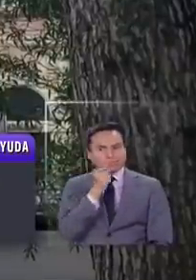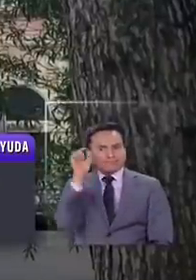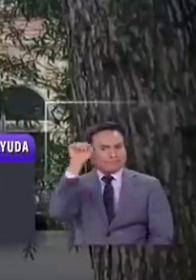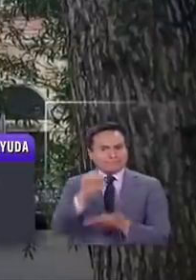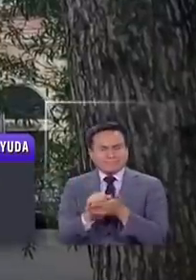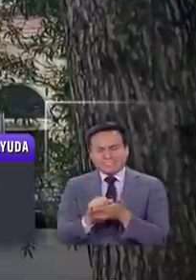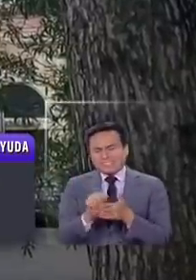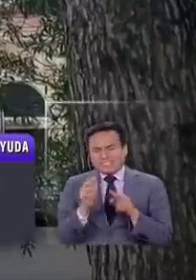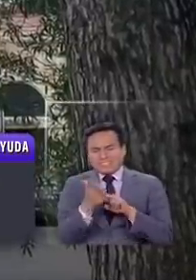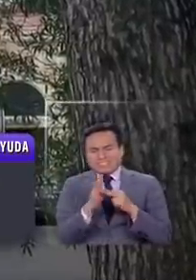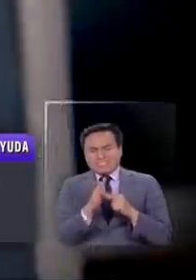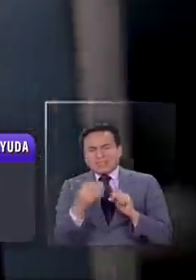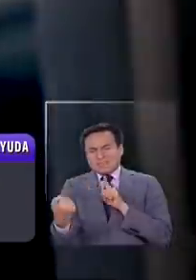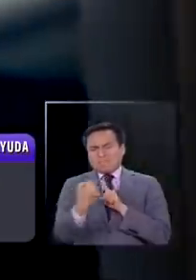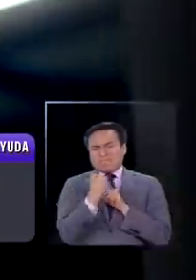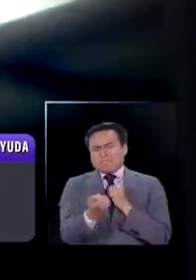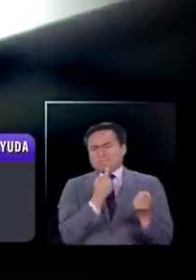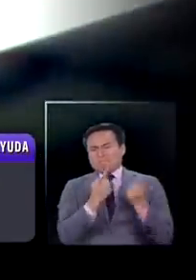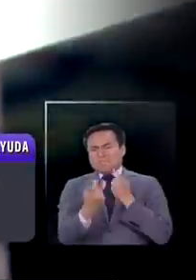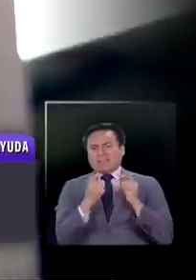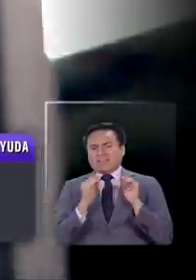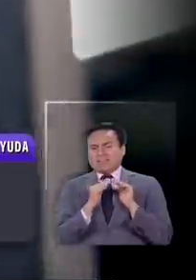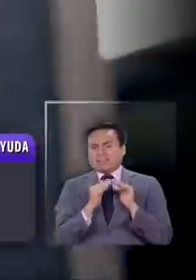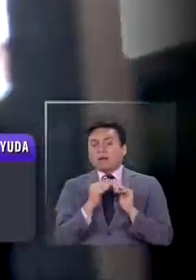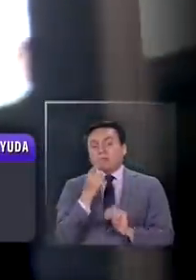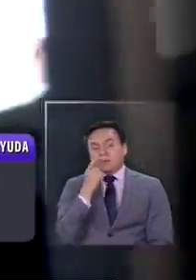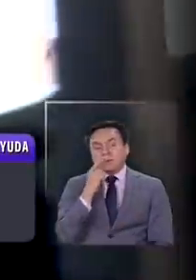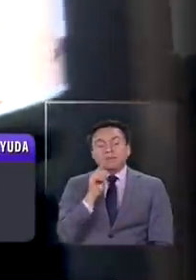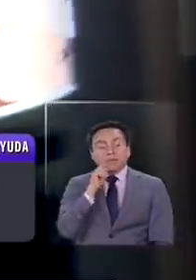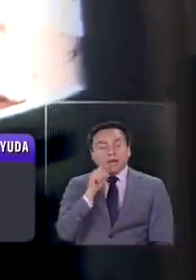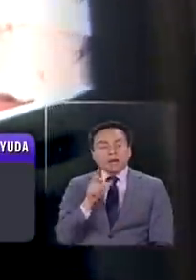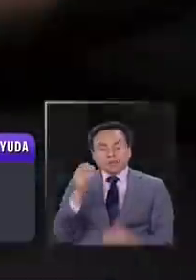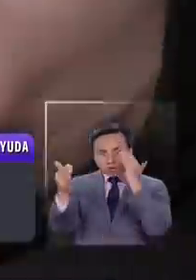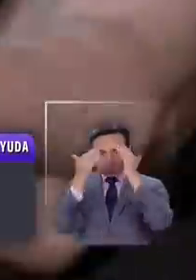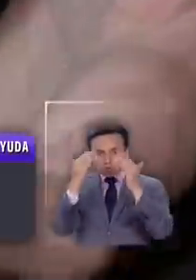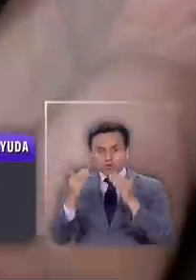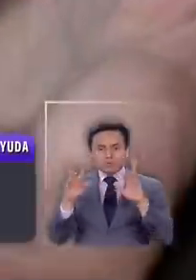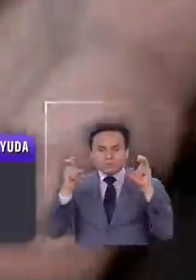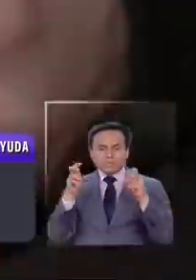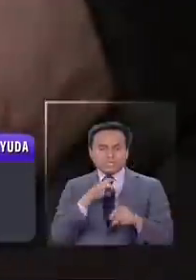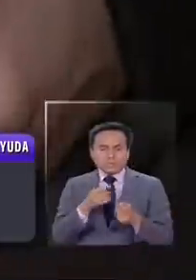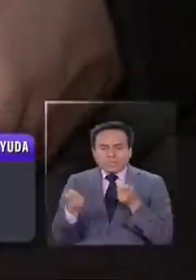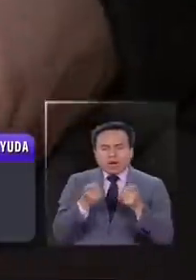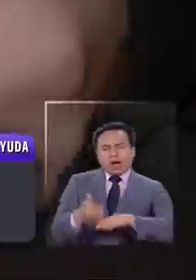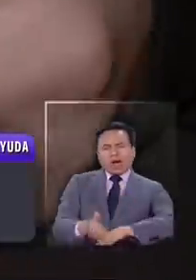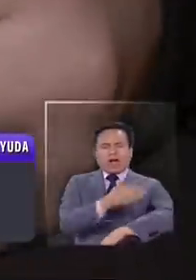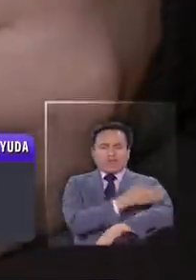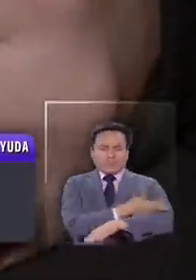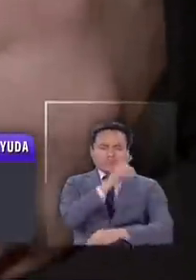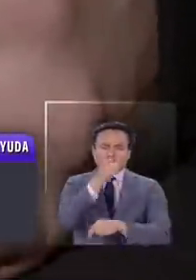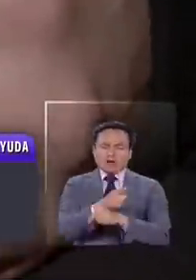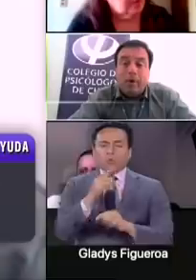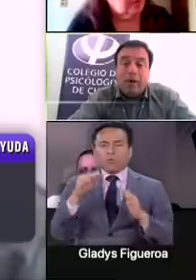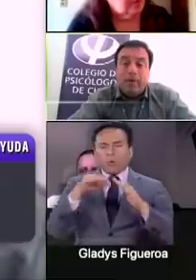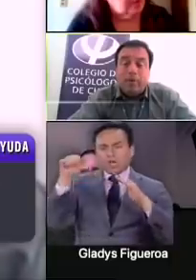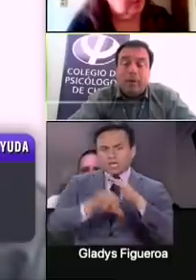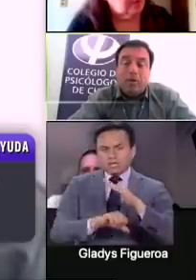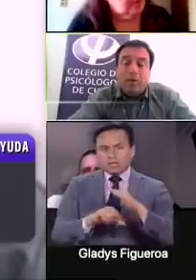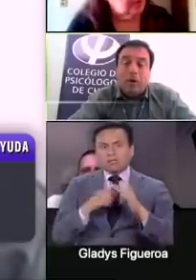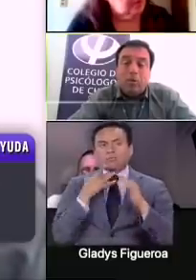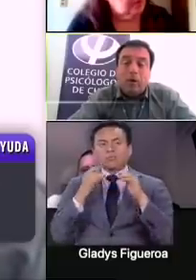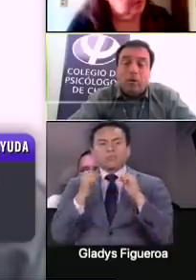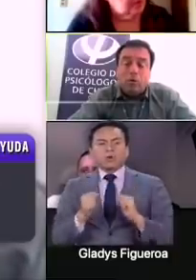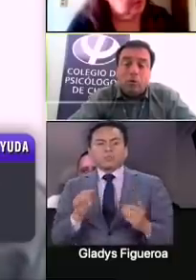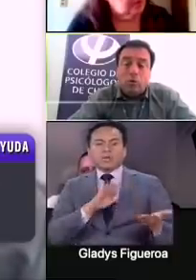denuncias por violencia doméstica. Situación que a juicio del Colegio de Psicólogos en Chile se pudo haber manejado antes de decretar la cuarentena. Poder haber